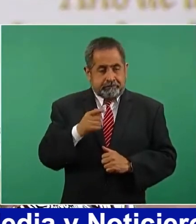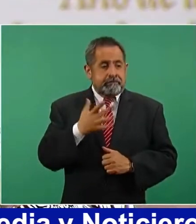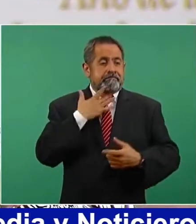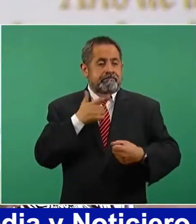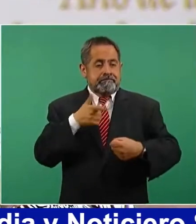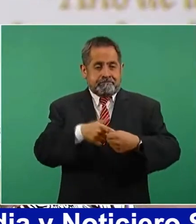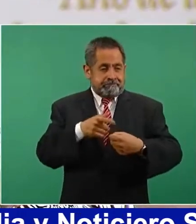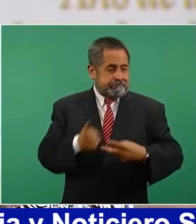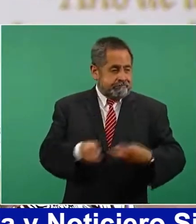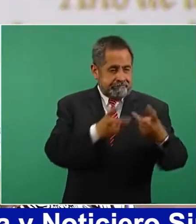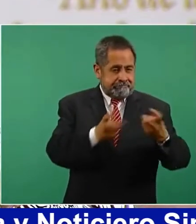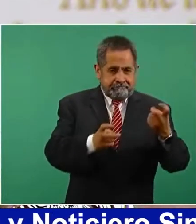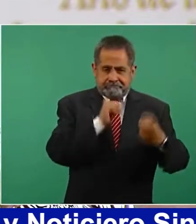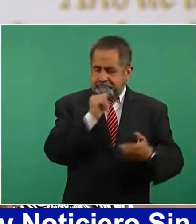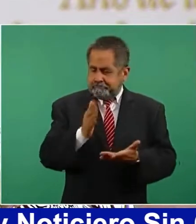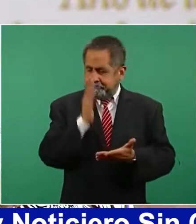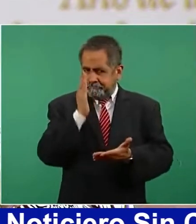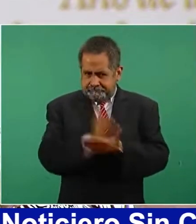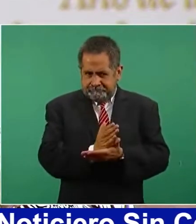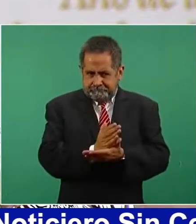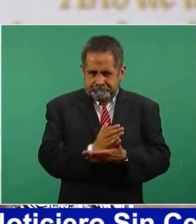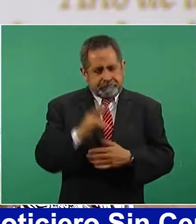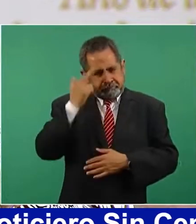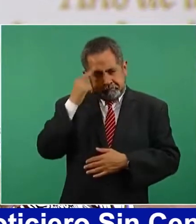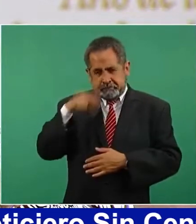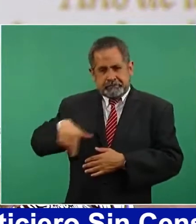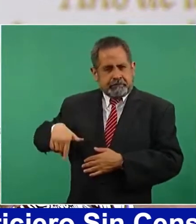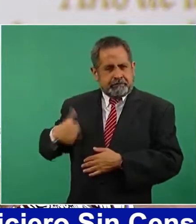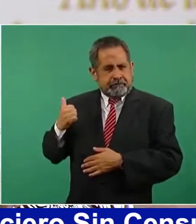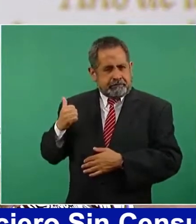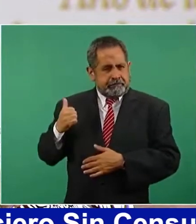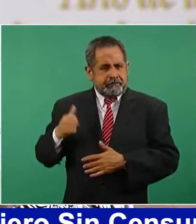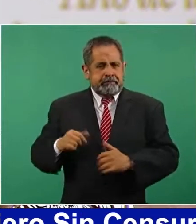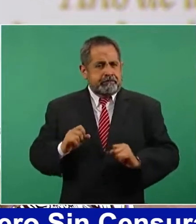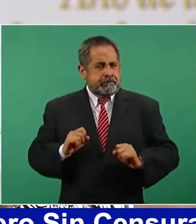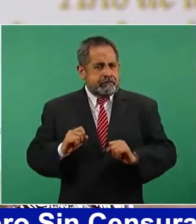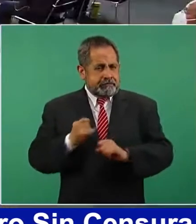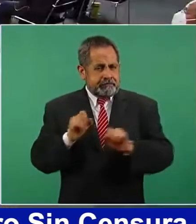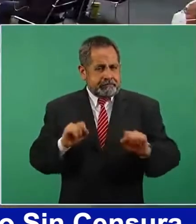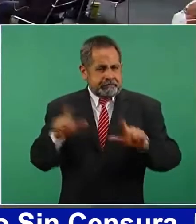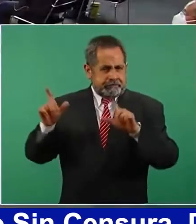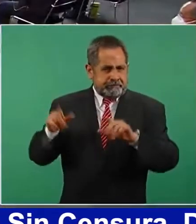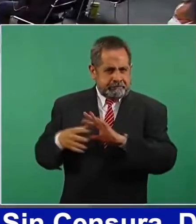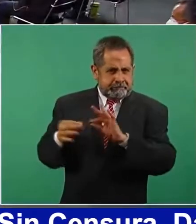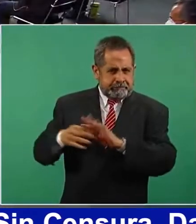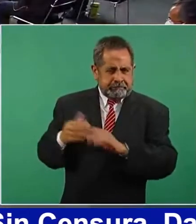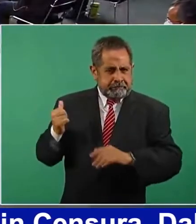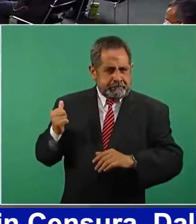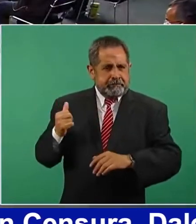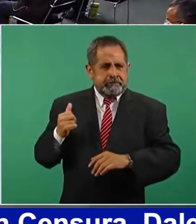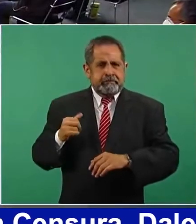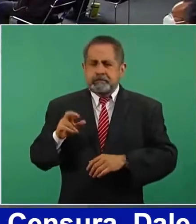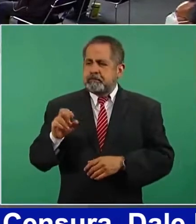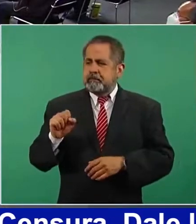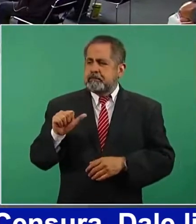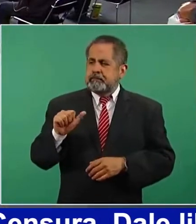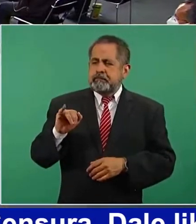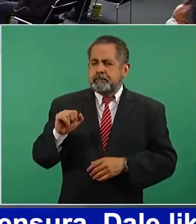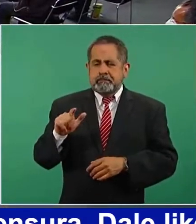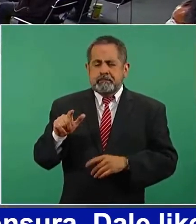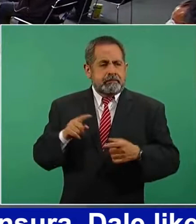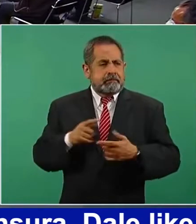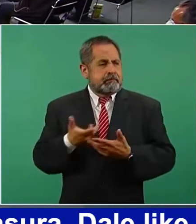huachicol, de acuerdo a la información que proporcionó Rosa Isela,